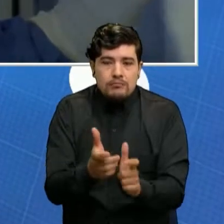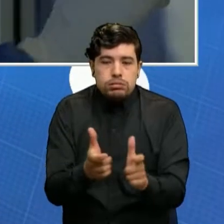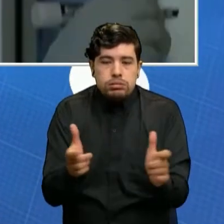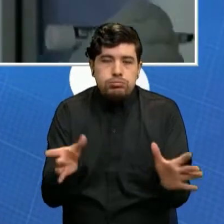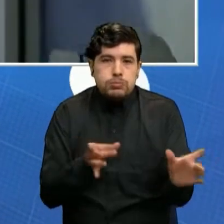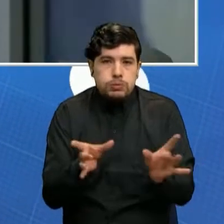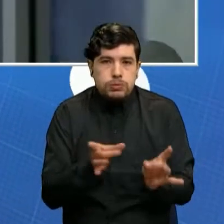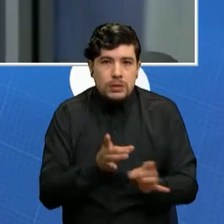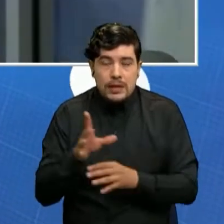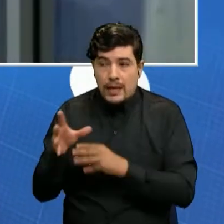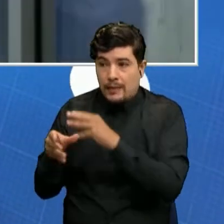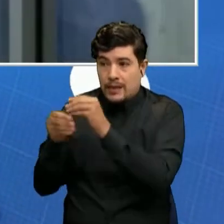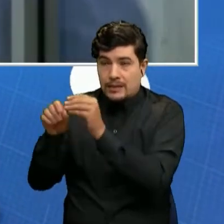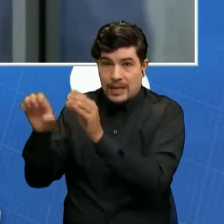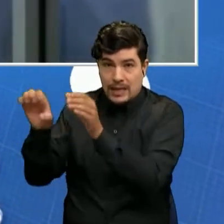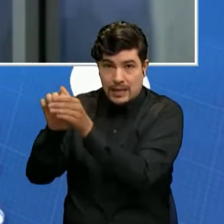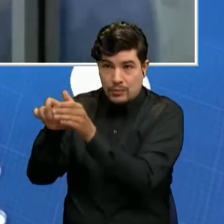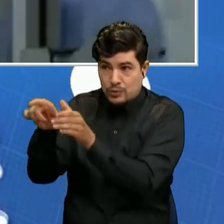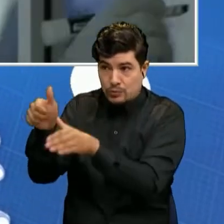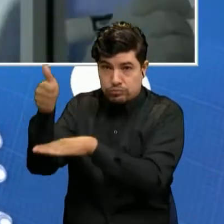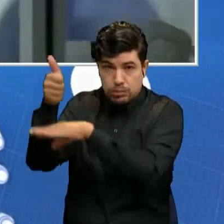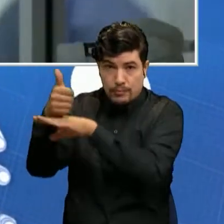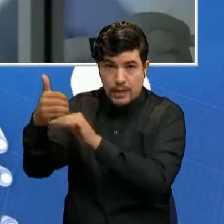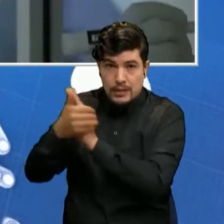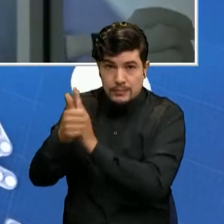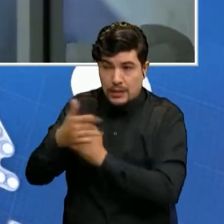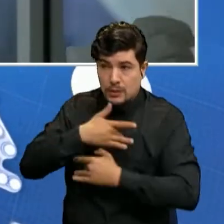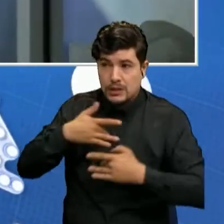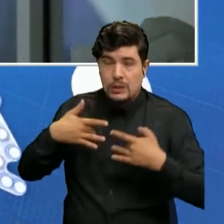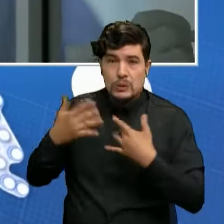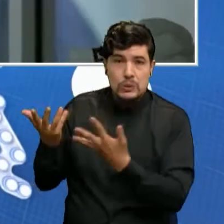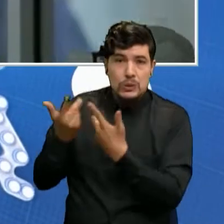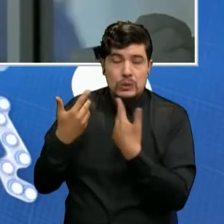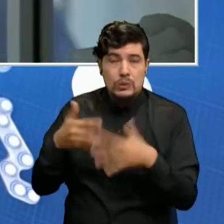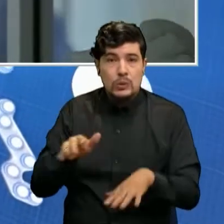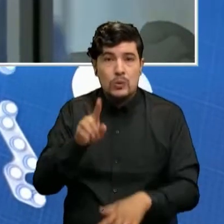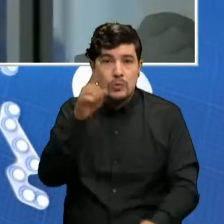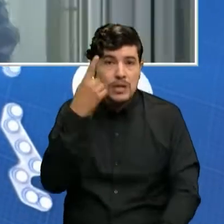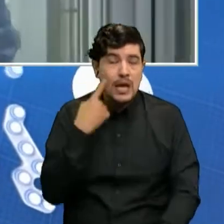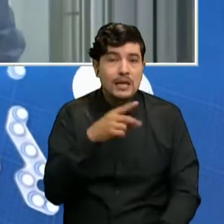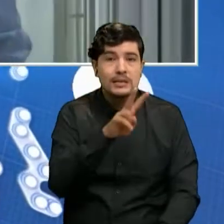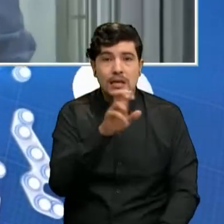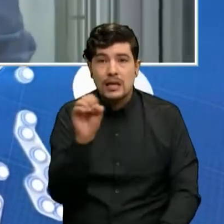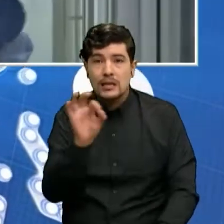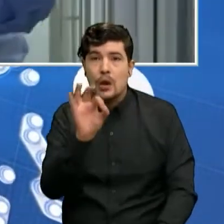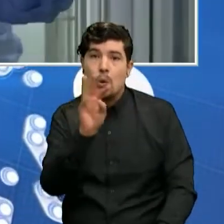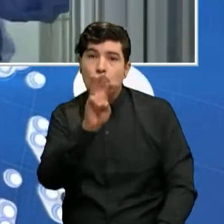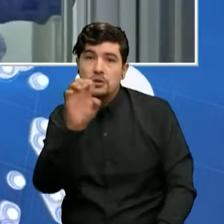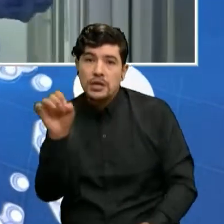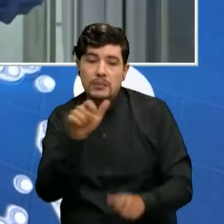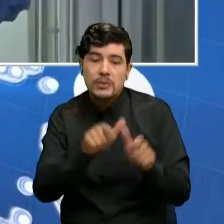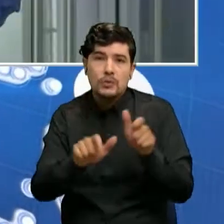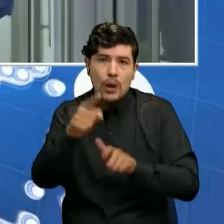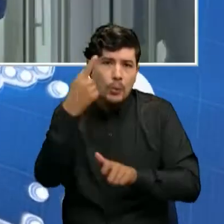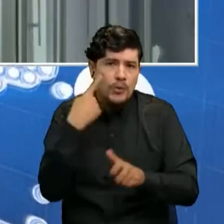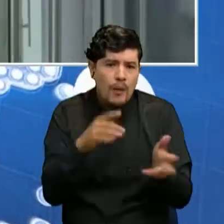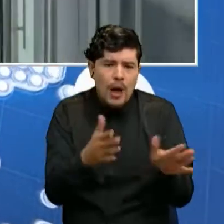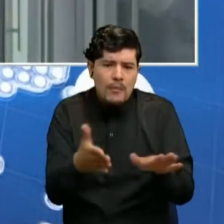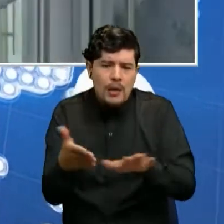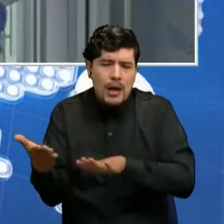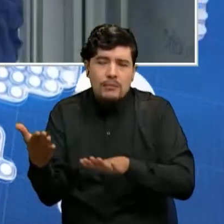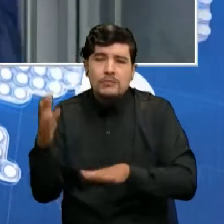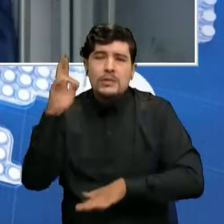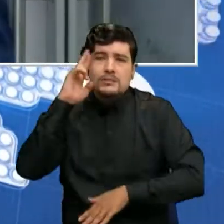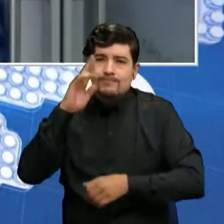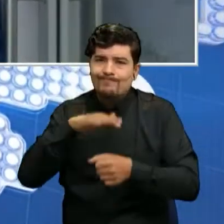epidemiológicos y los expertos, vamos a tener un promedio de 70, 80 personas que van a perder la vida diariamente. Entonces, es una situación